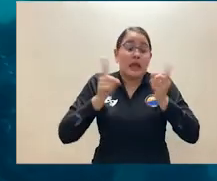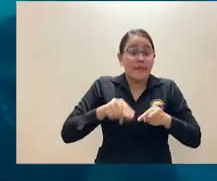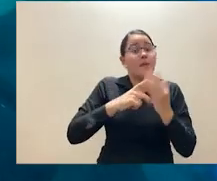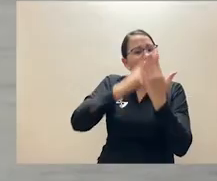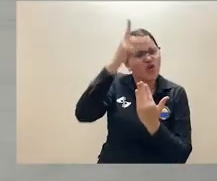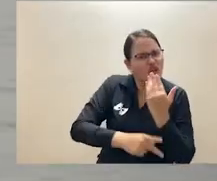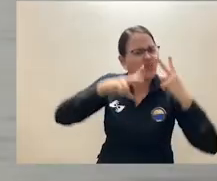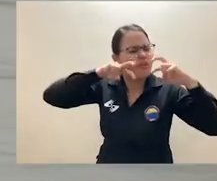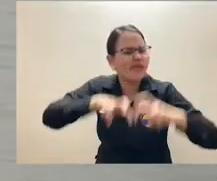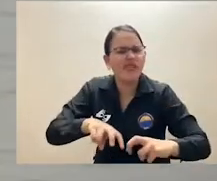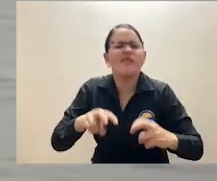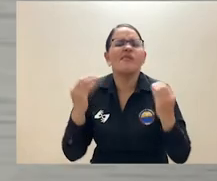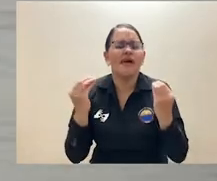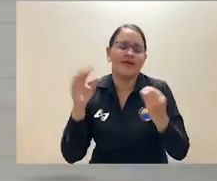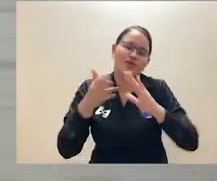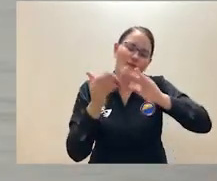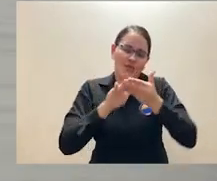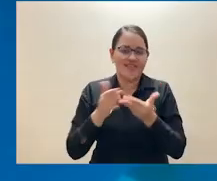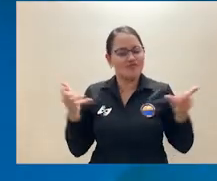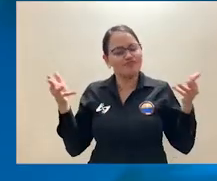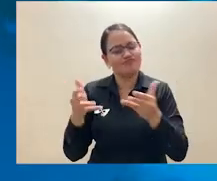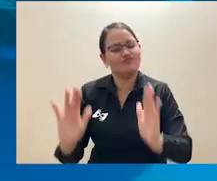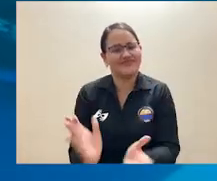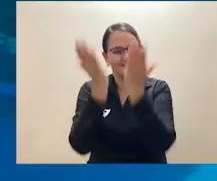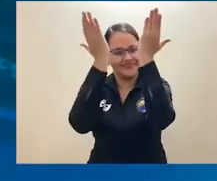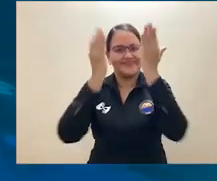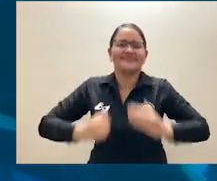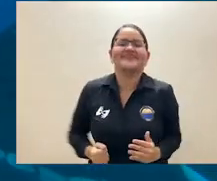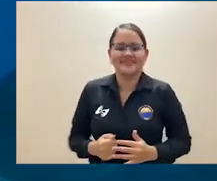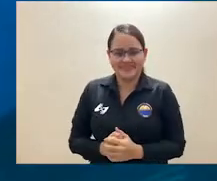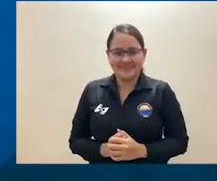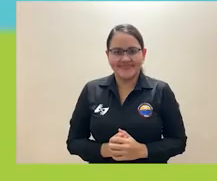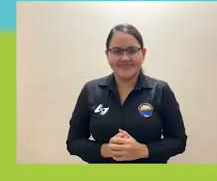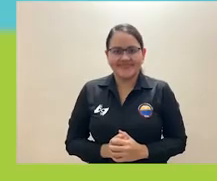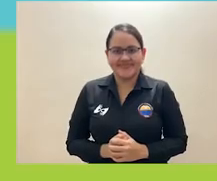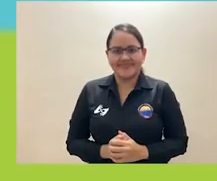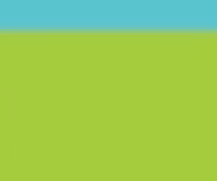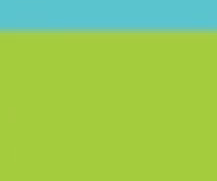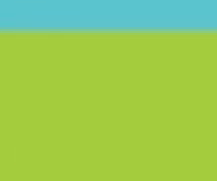país mediante el desarrollo de proyectos de investigación en beneficio de las comunidades.